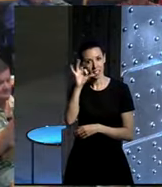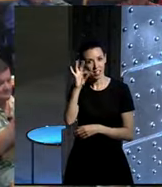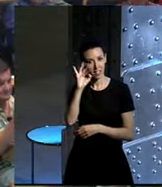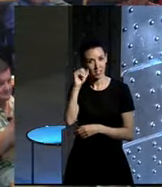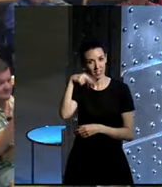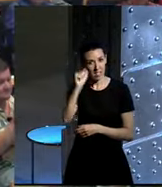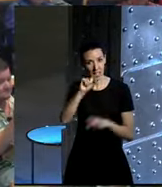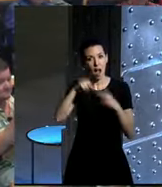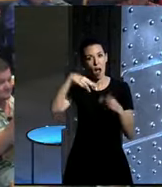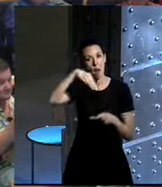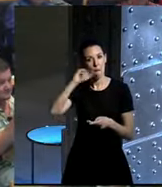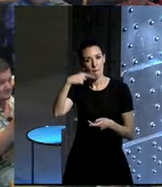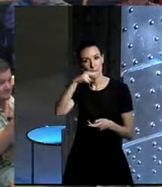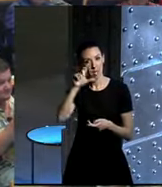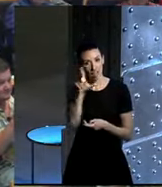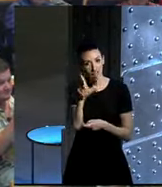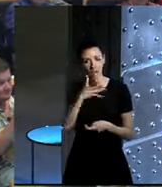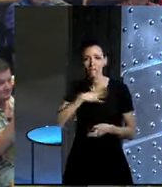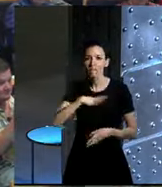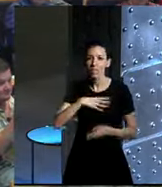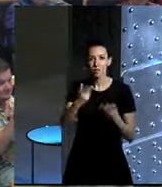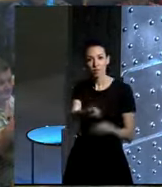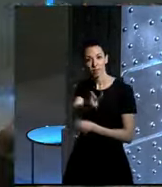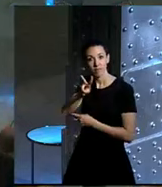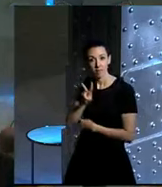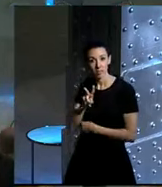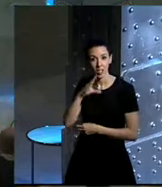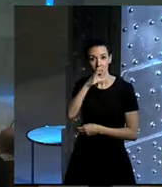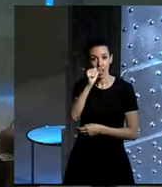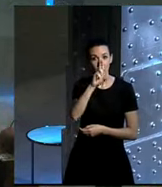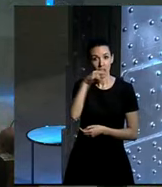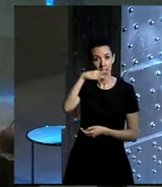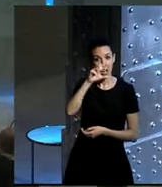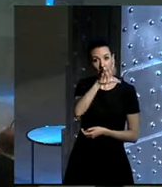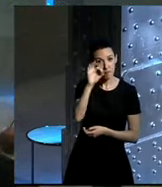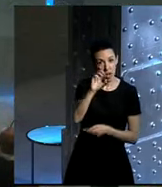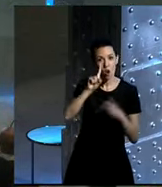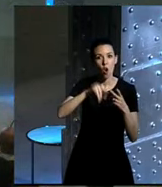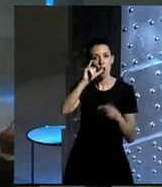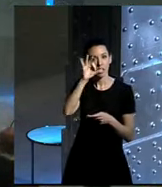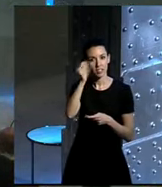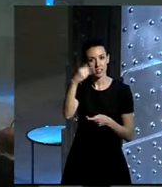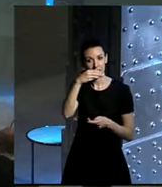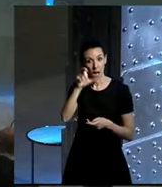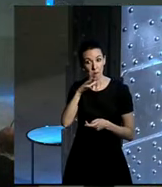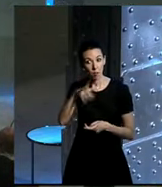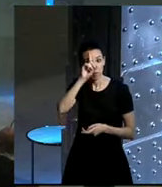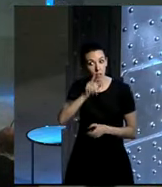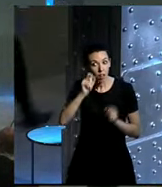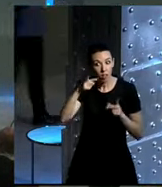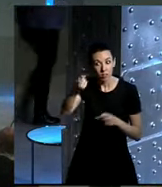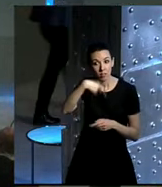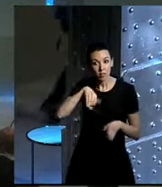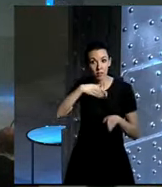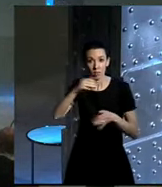Miguel. Y yo quiero, por favor, que suban Carmelo e Isabel porque no sé si os habéis dado cuenta que, aparte de nosotros,